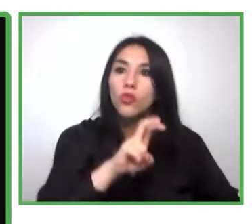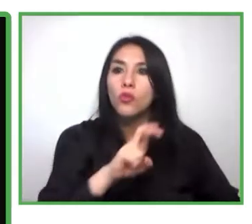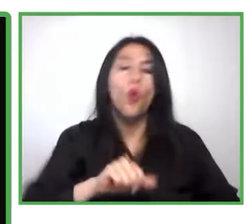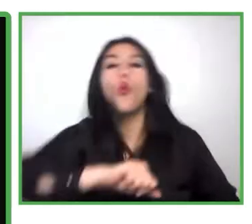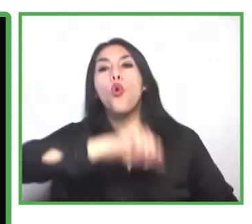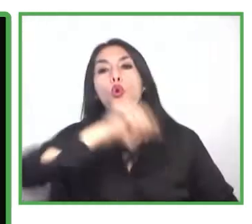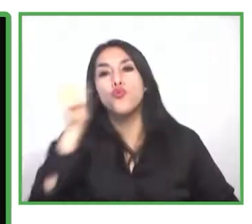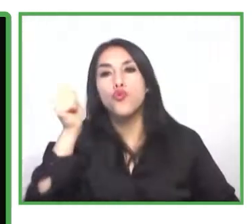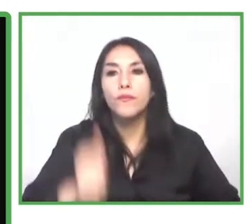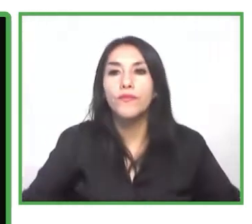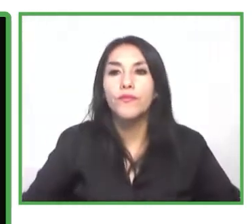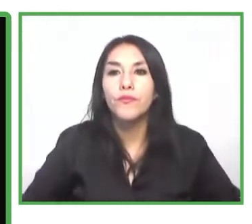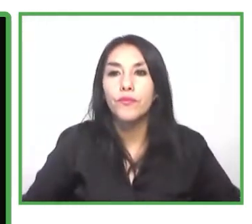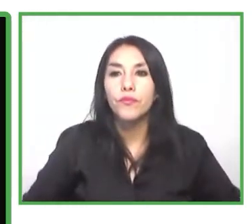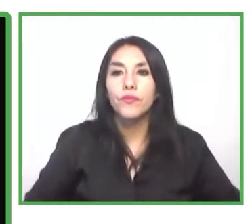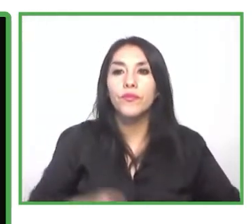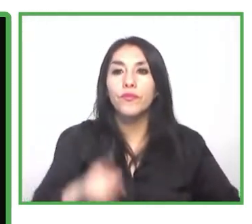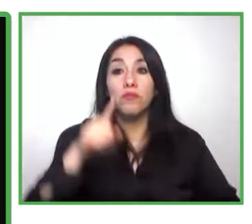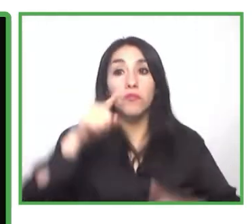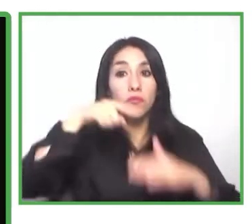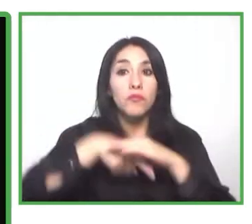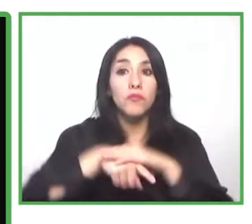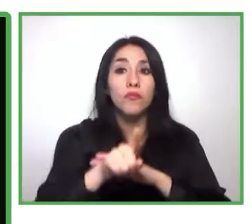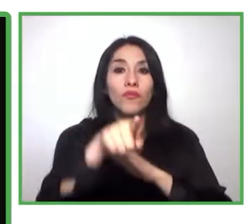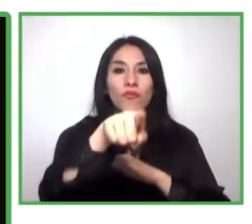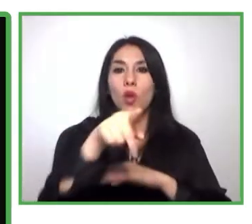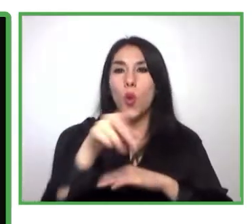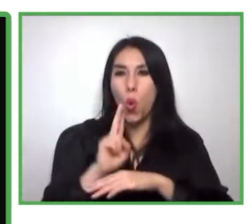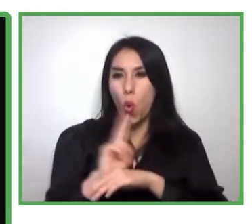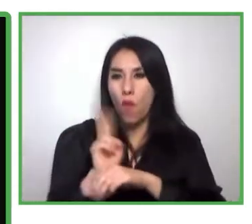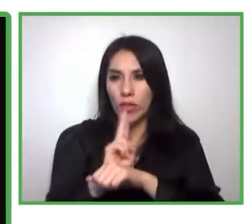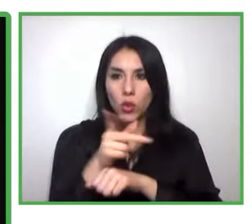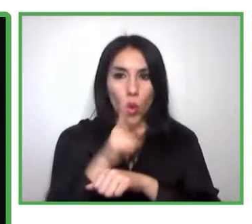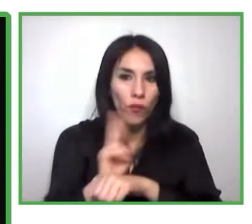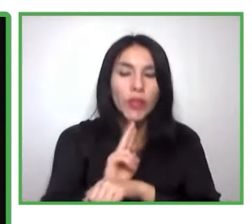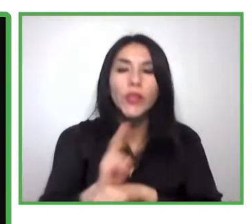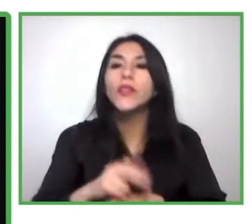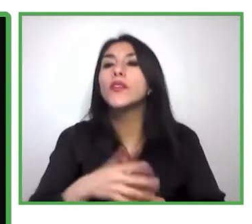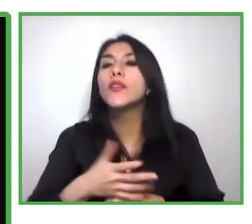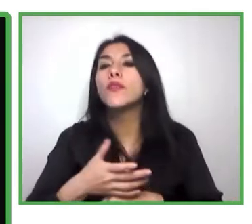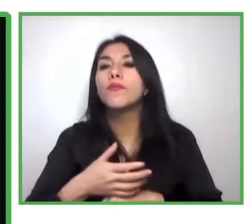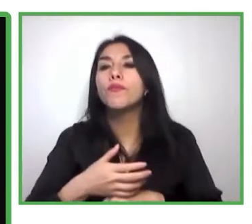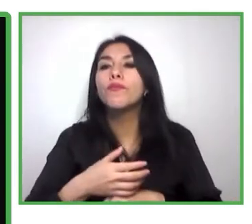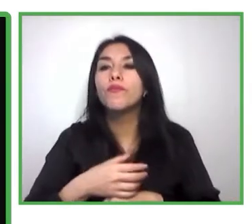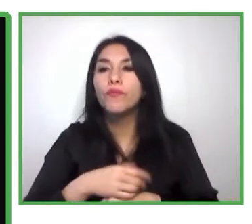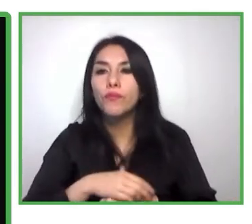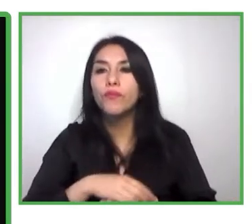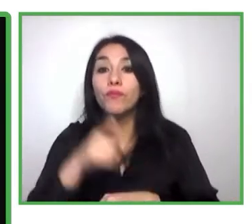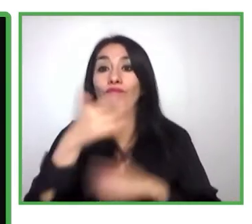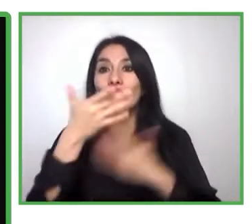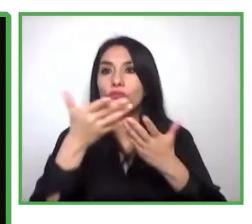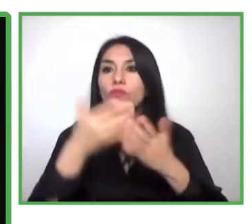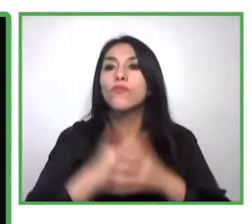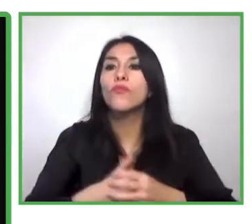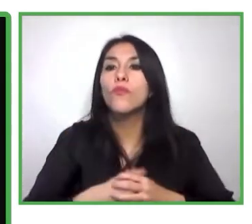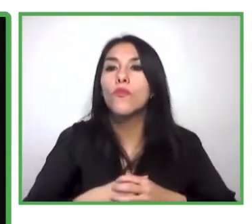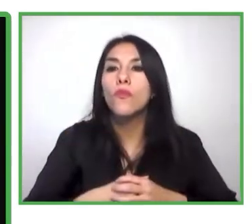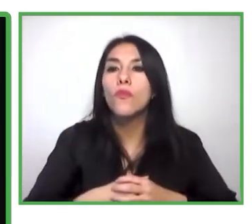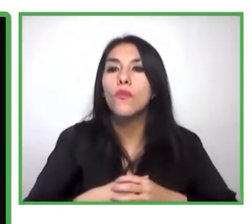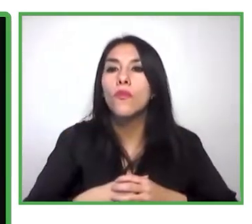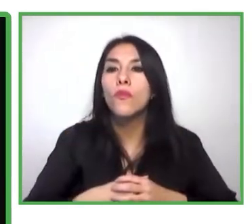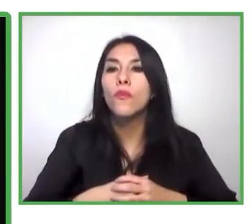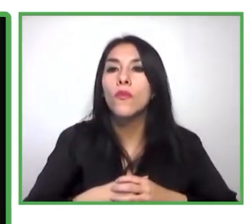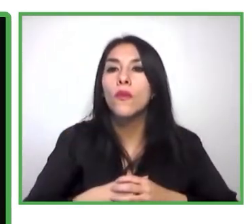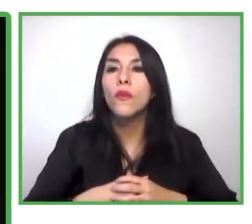y Cabify, donde este proyecto fue financiado con el BID, donde pudimos entender la